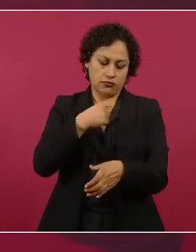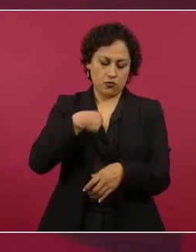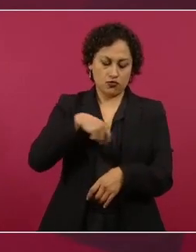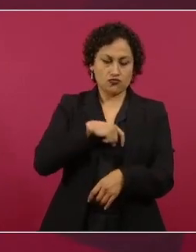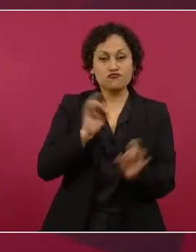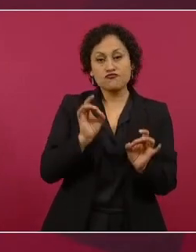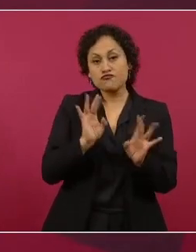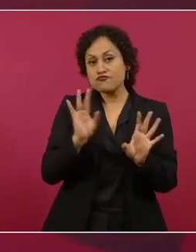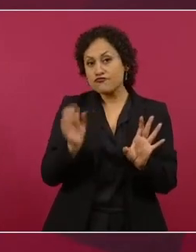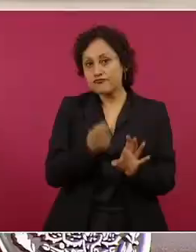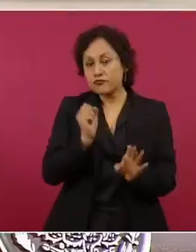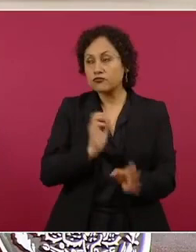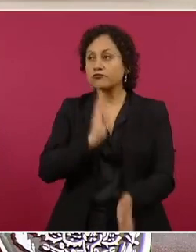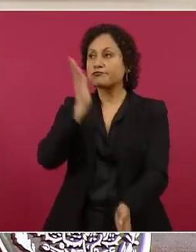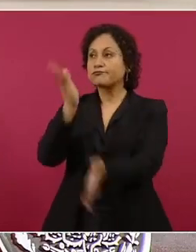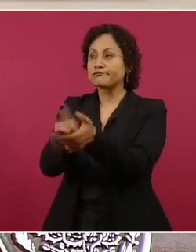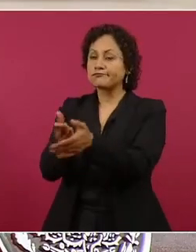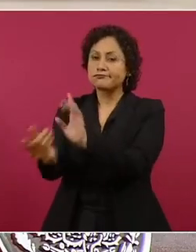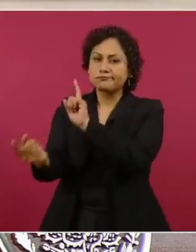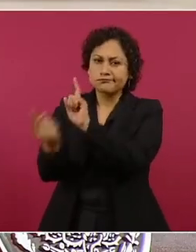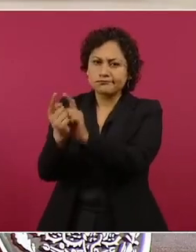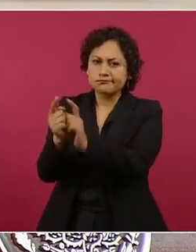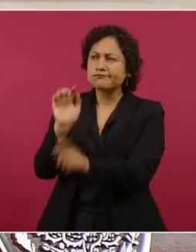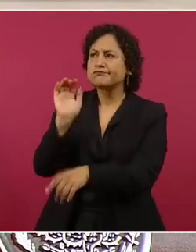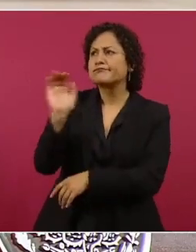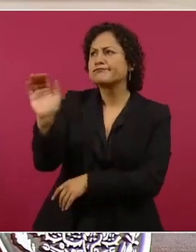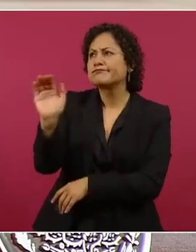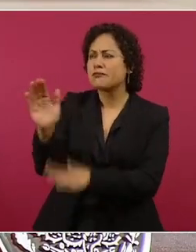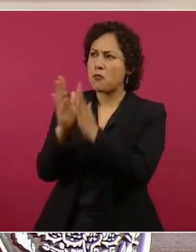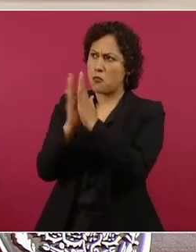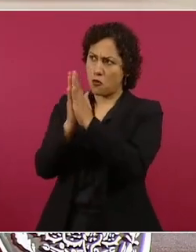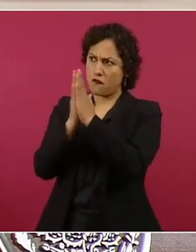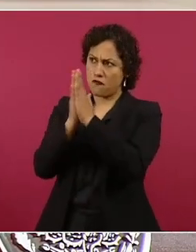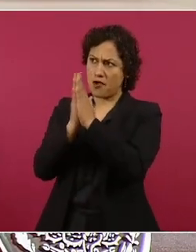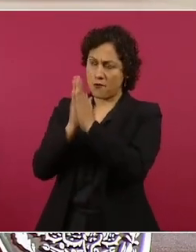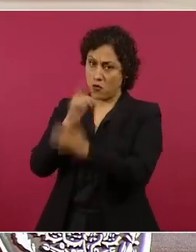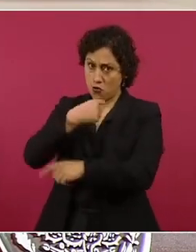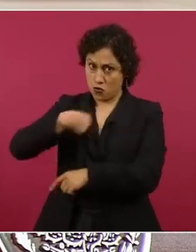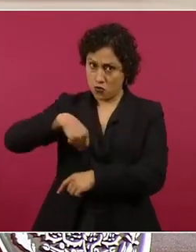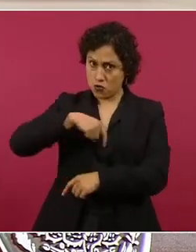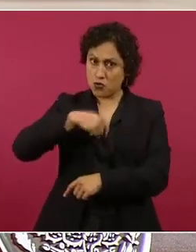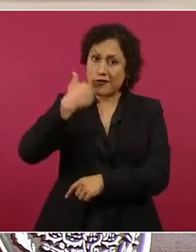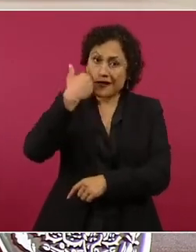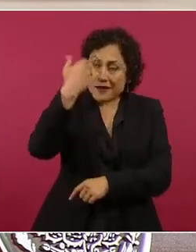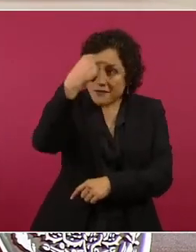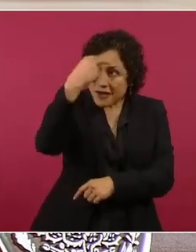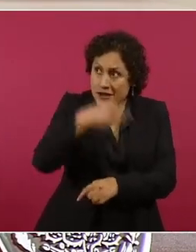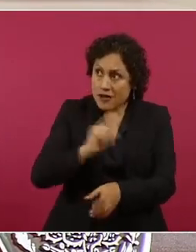pues le pedimos que cuando hubiera oportunidad nos incluyera en la fundación para los niños mexicanos.